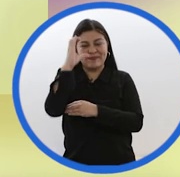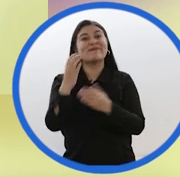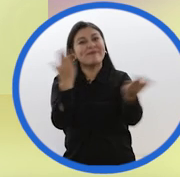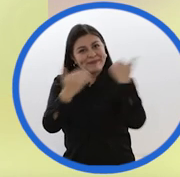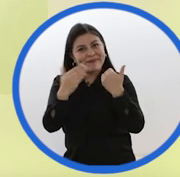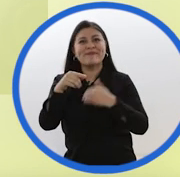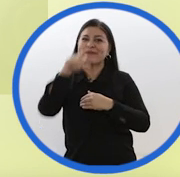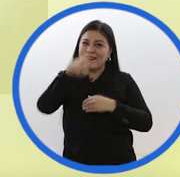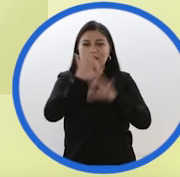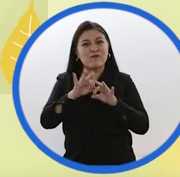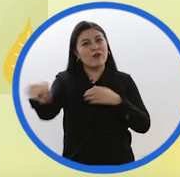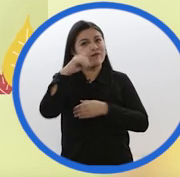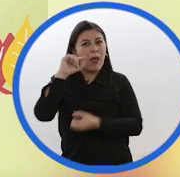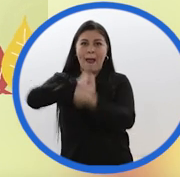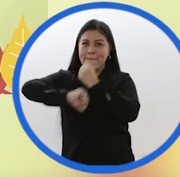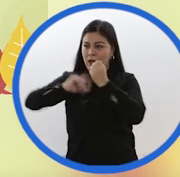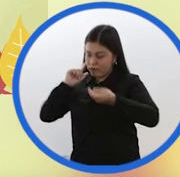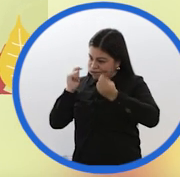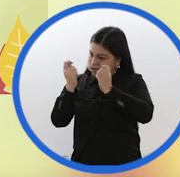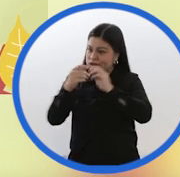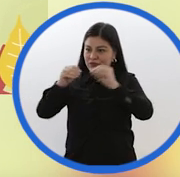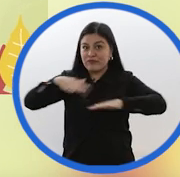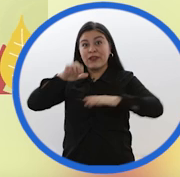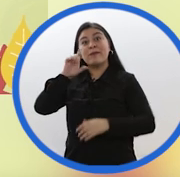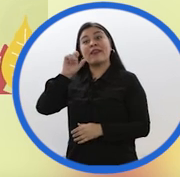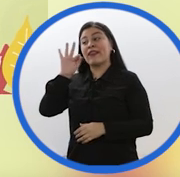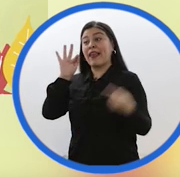transformación de los territorios, porque el PEDED es de todos.